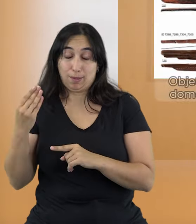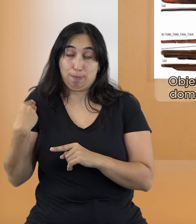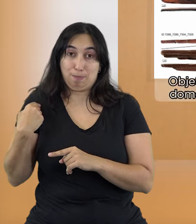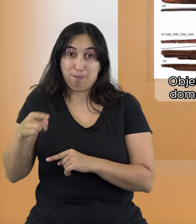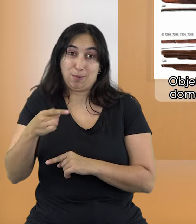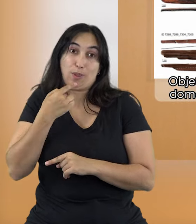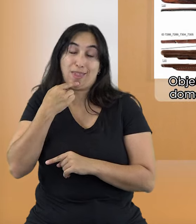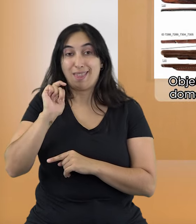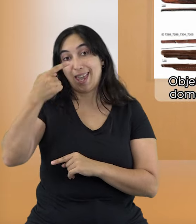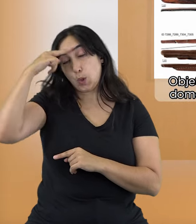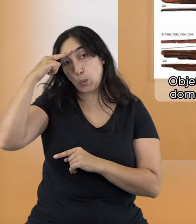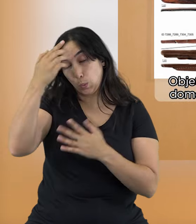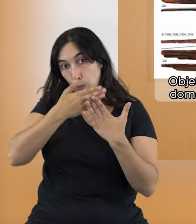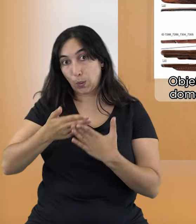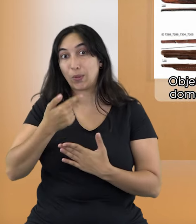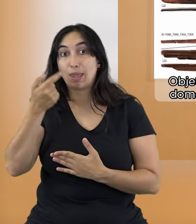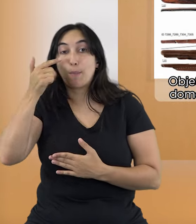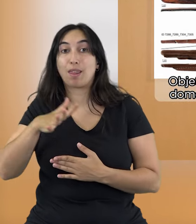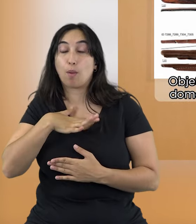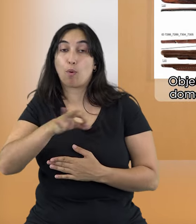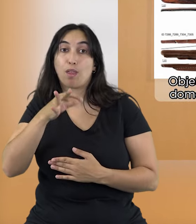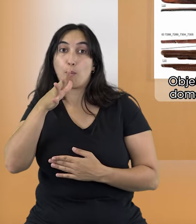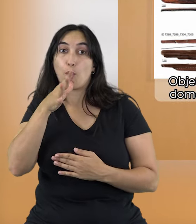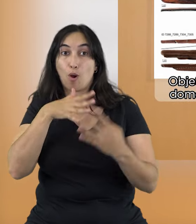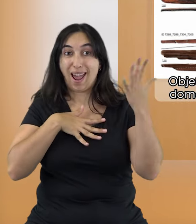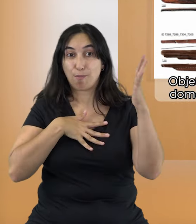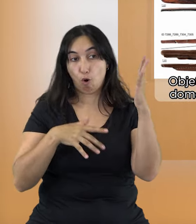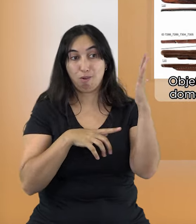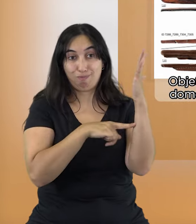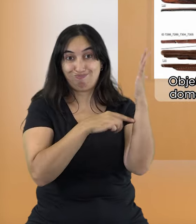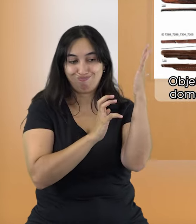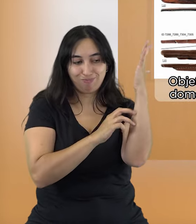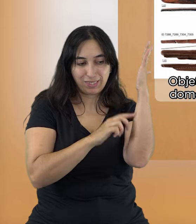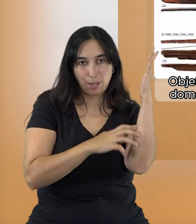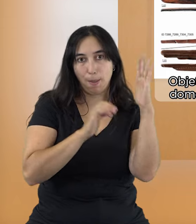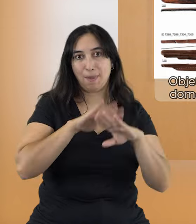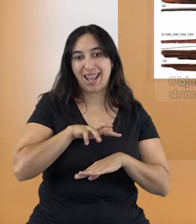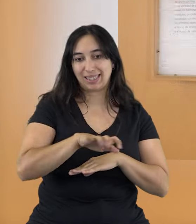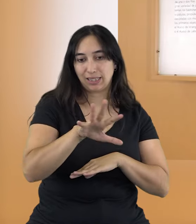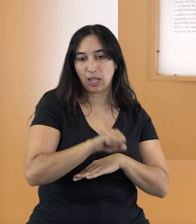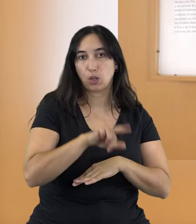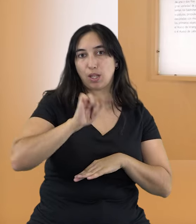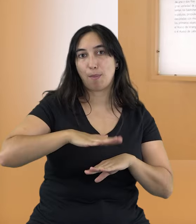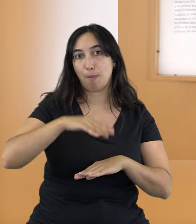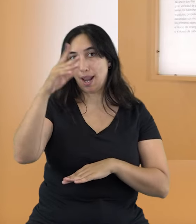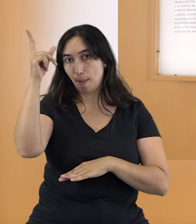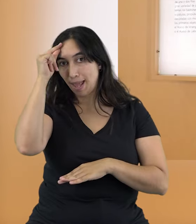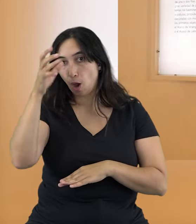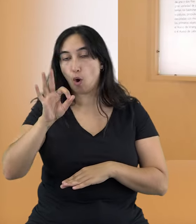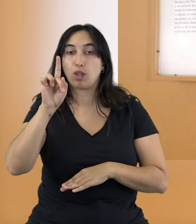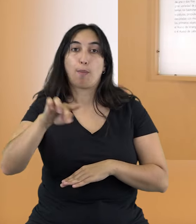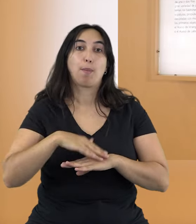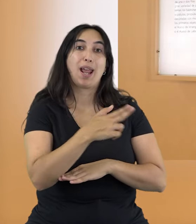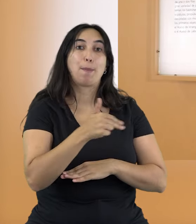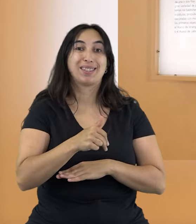etnografía, indican que podrían haber sido empleados para la extracción de insectos de las cortezas de los árboles, como horquillas de pelo o ropa, o para